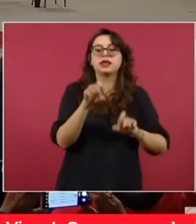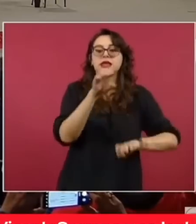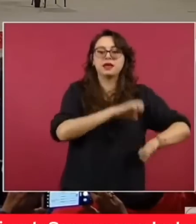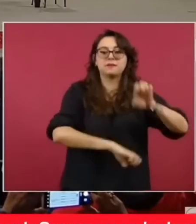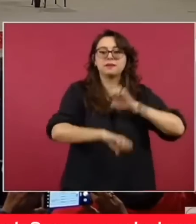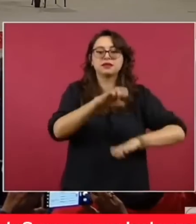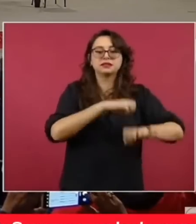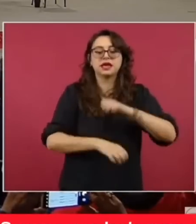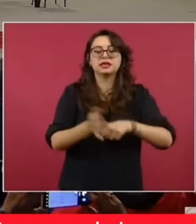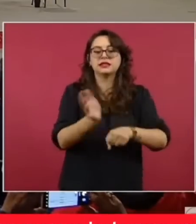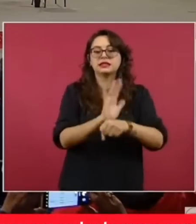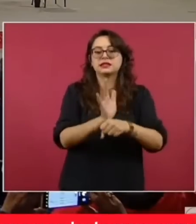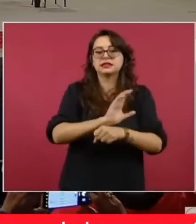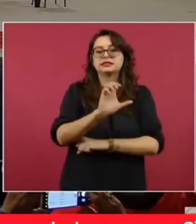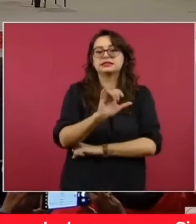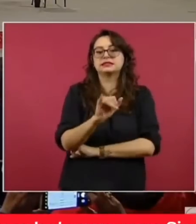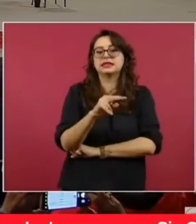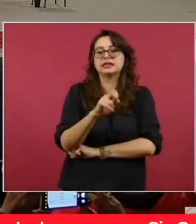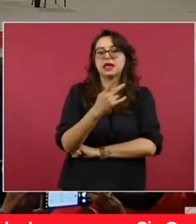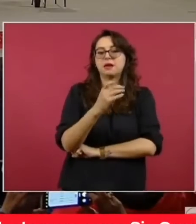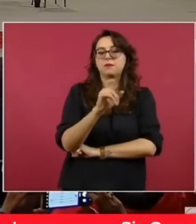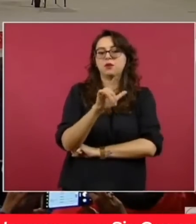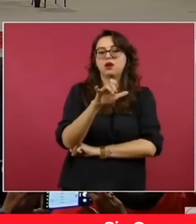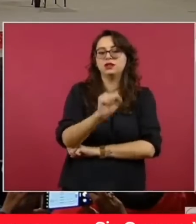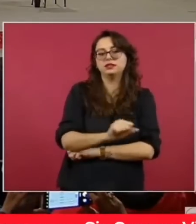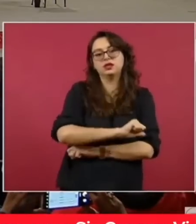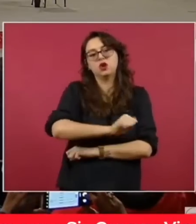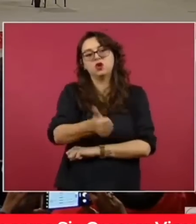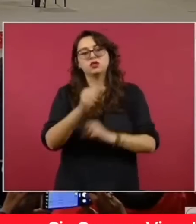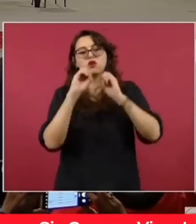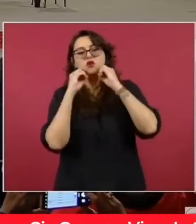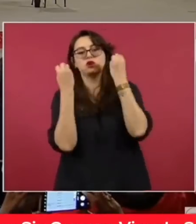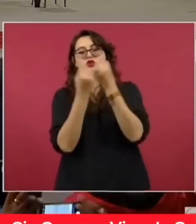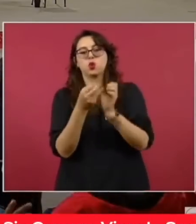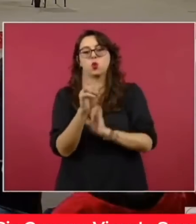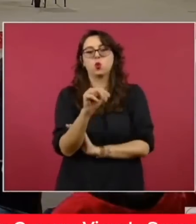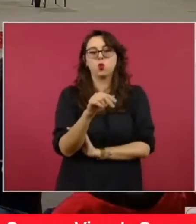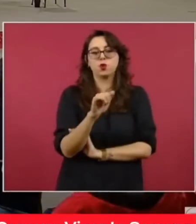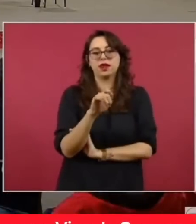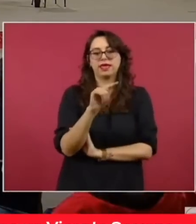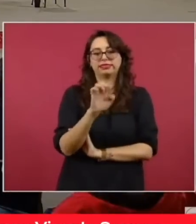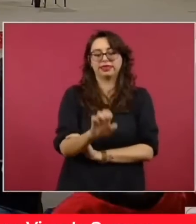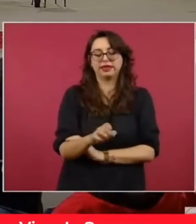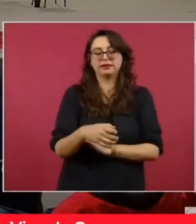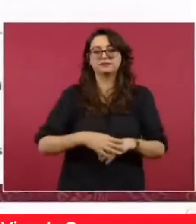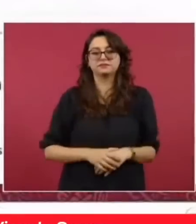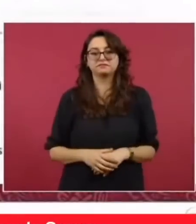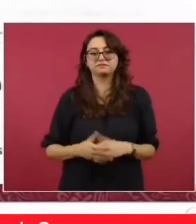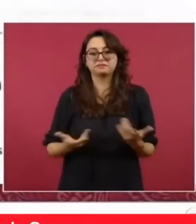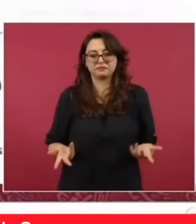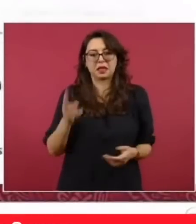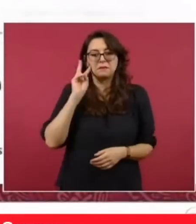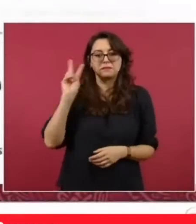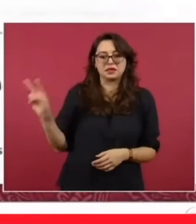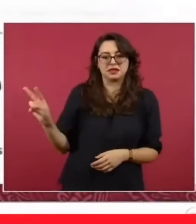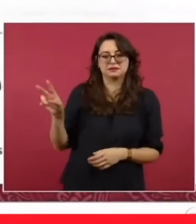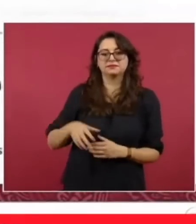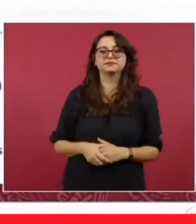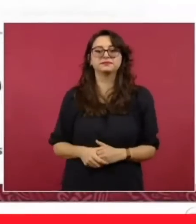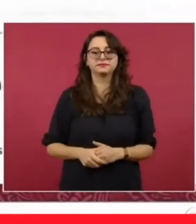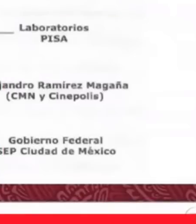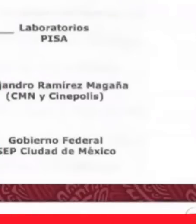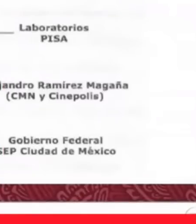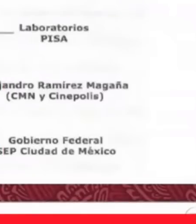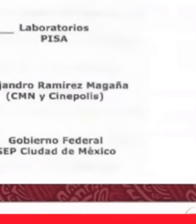Únete. Y aunque mexicanos a favor de la corrupción y la impunidad se empeñan decir que desde julio de dos mil